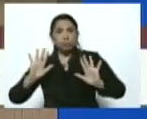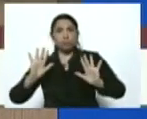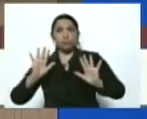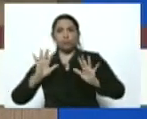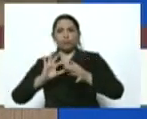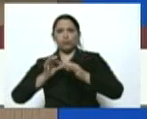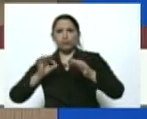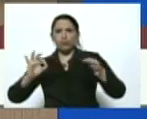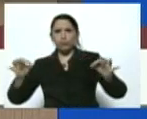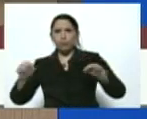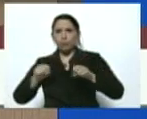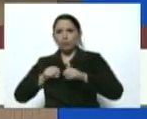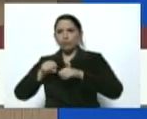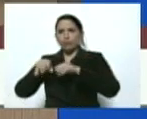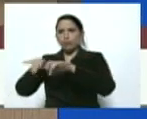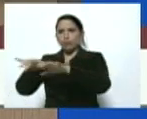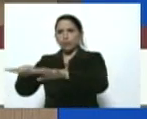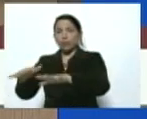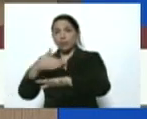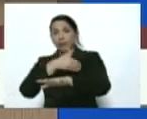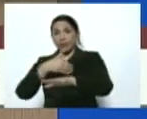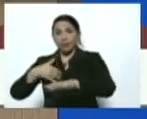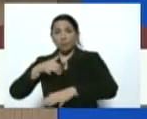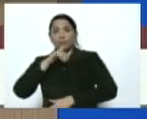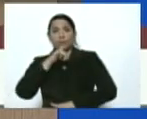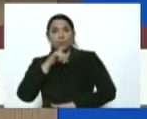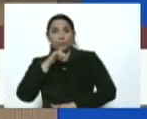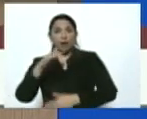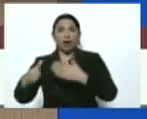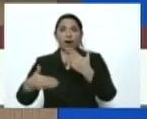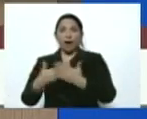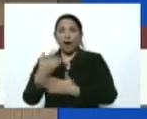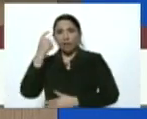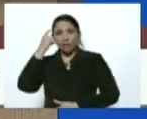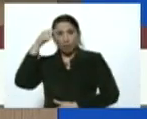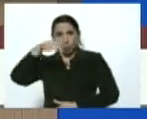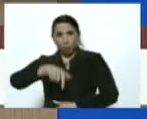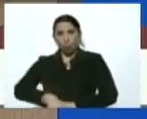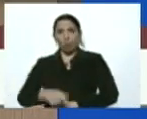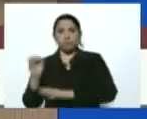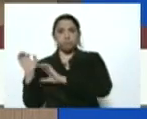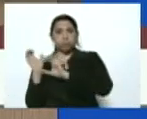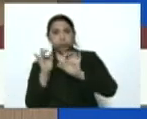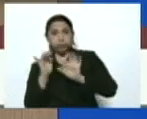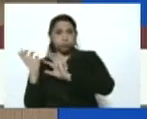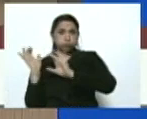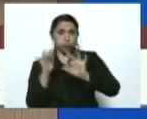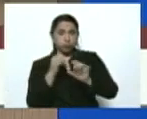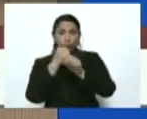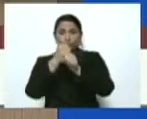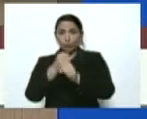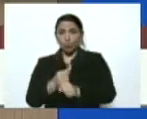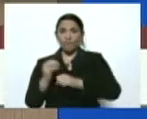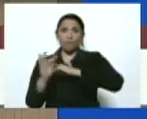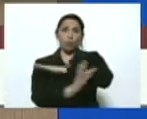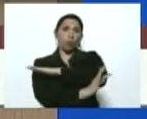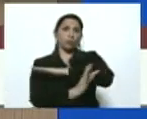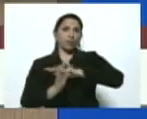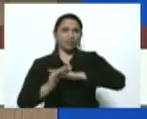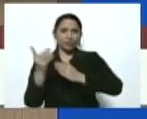cadenas de contagio. Queremos informar que al día de hoy han regresado por estos puestos fronterizos